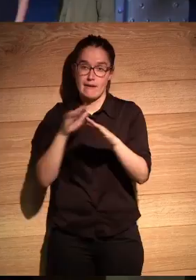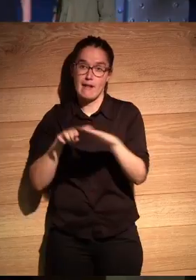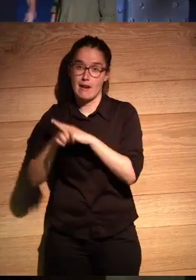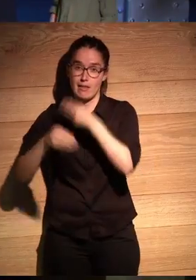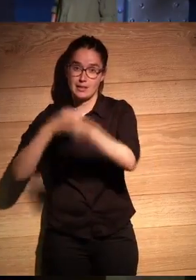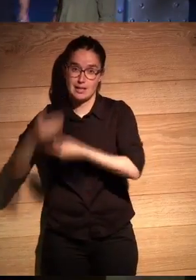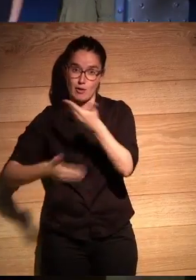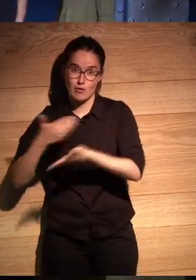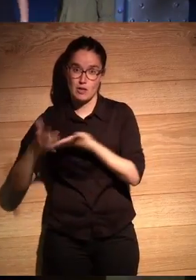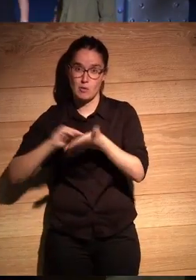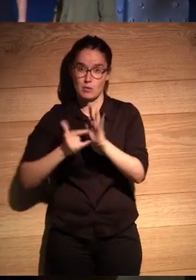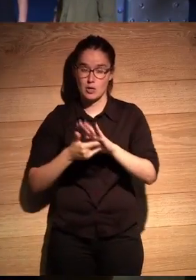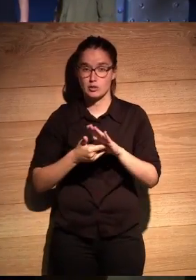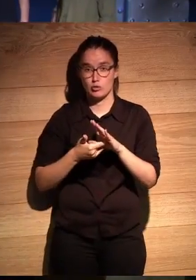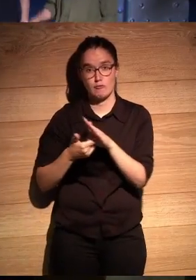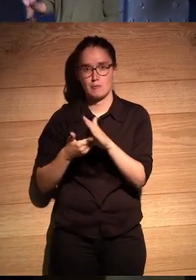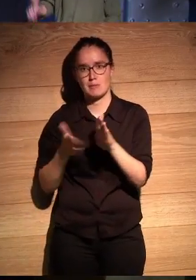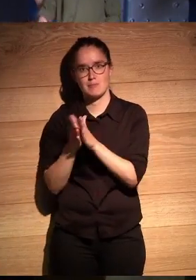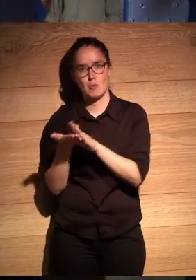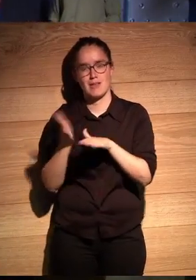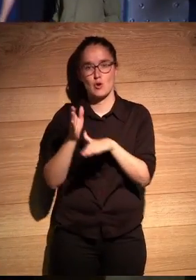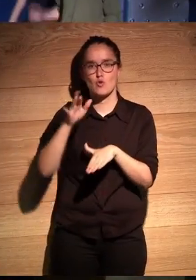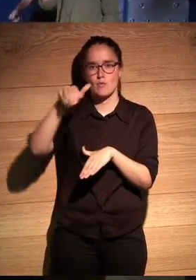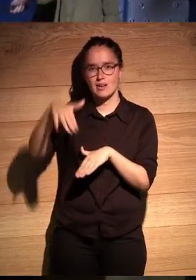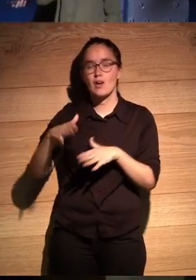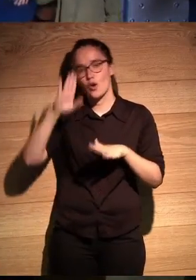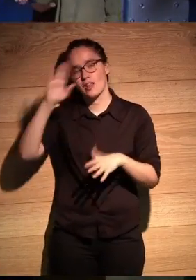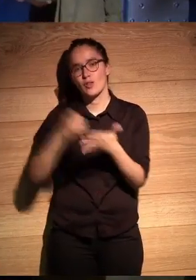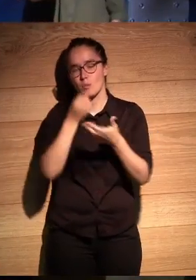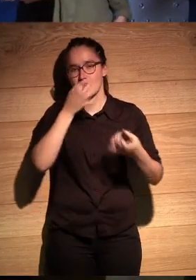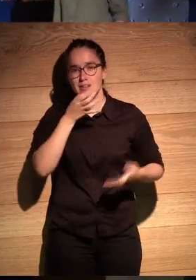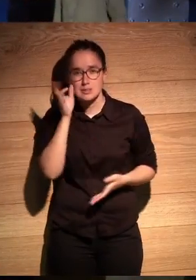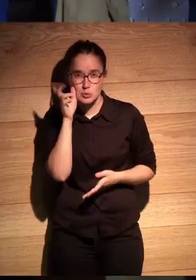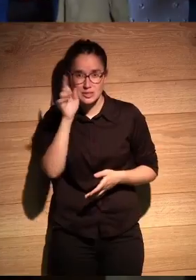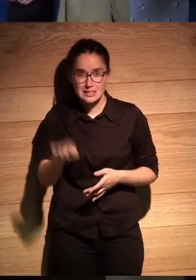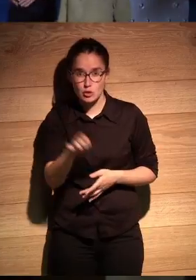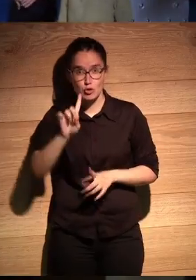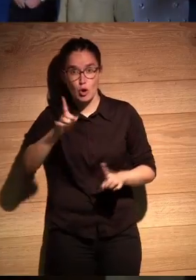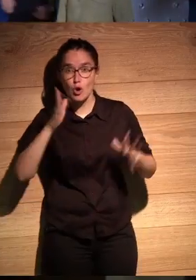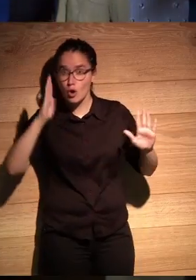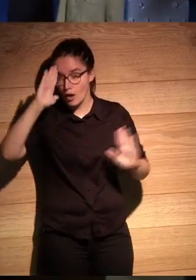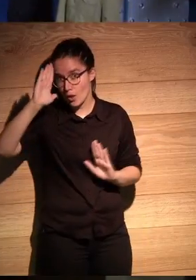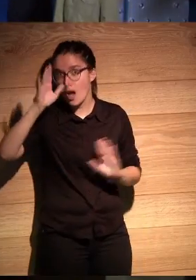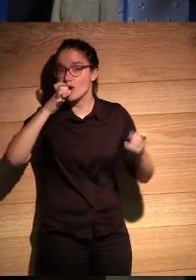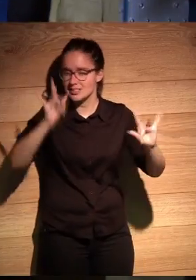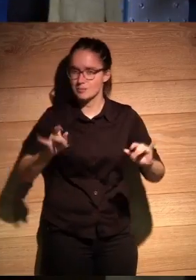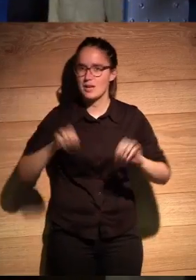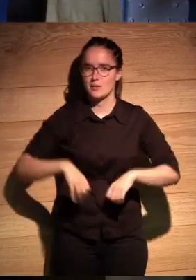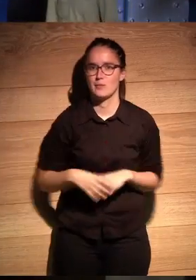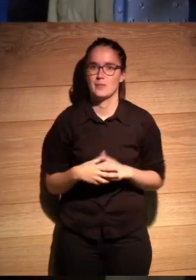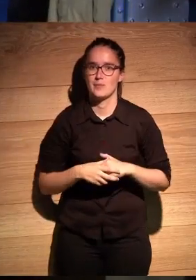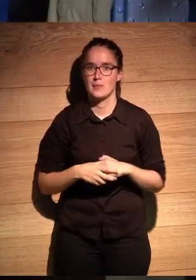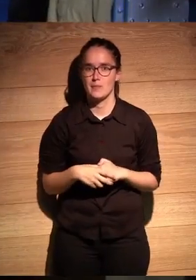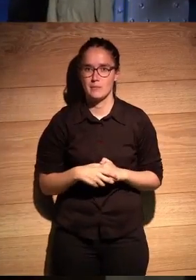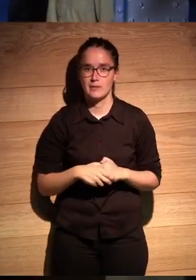desarrollo del proyecto a través de mi compañero Rubén. Hola a todos, buenas tardes, ¿se me oye? ¿Sí? ¿No? ¿Hola? ¿Hola? Ahora sí, ¿no? Ahora, Vale.